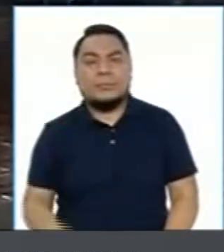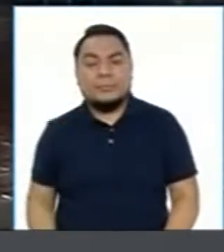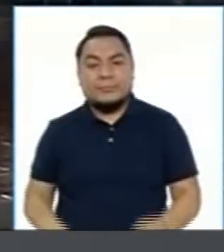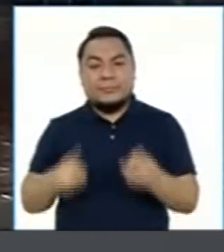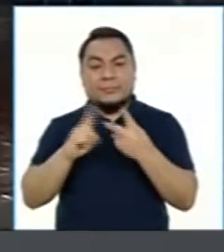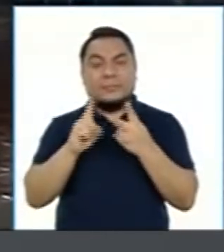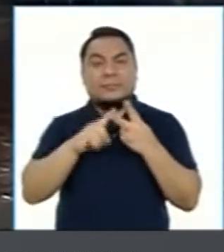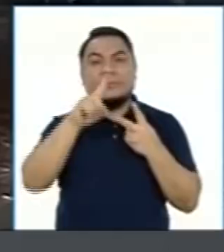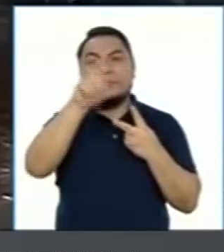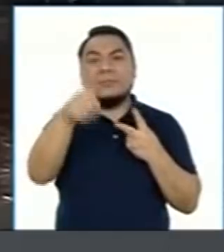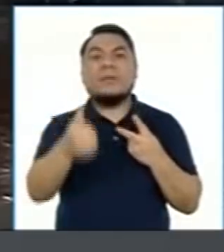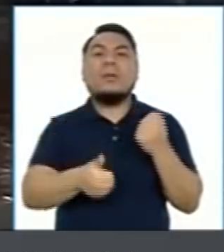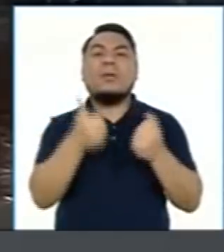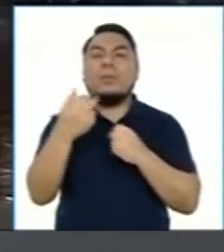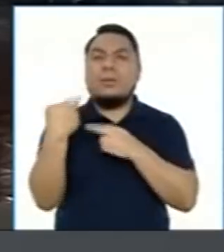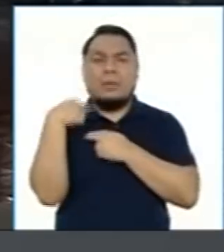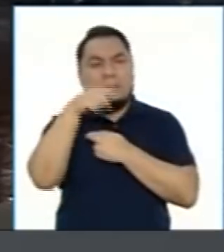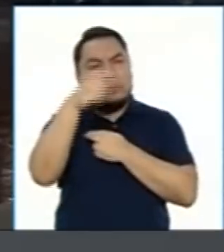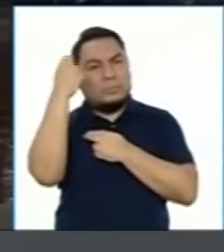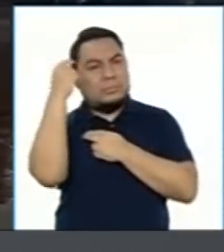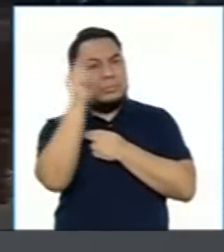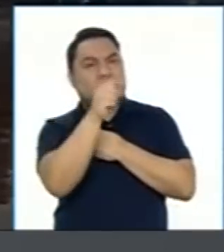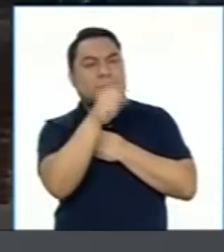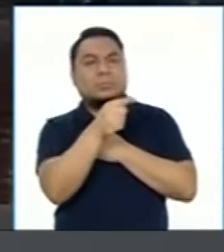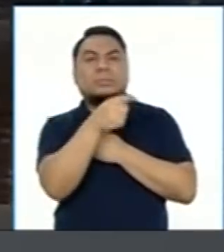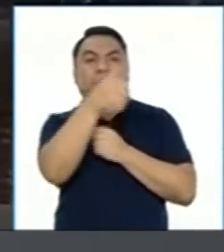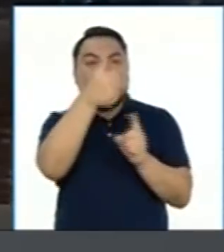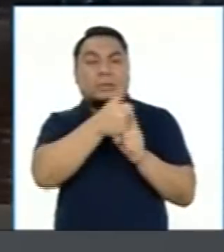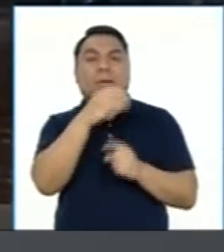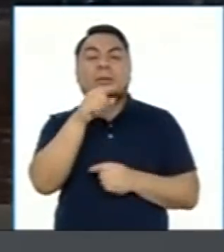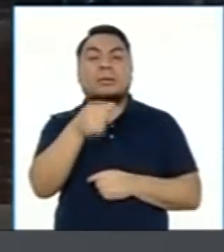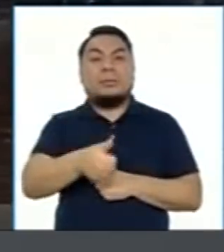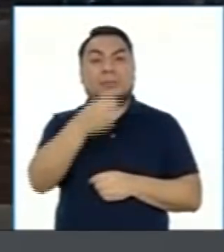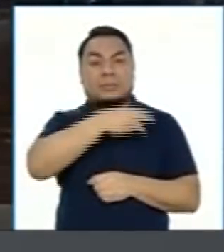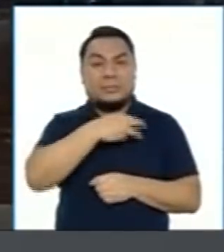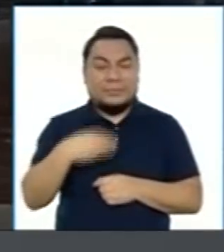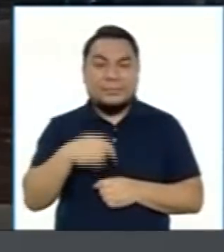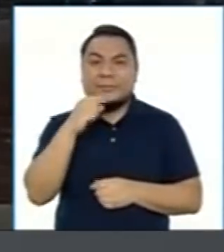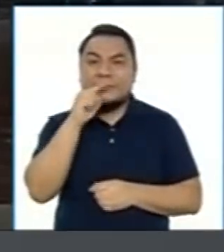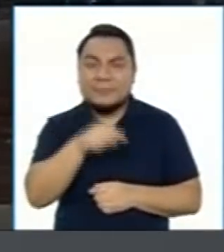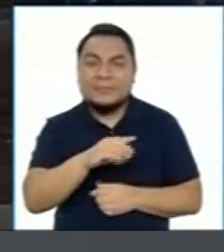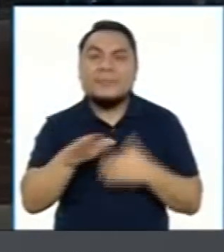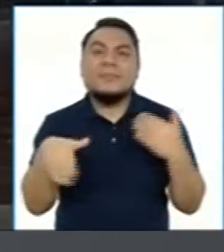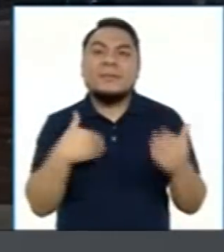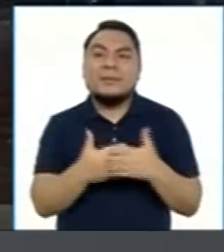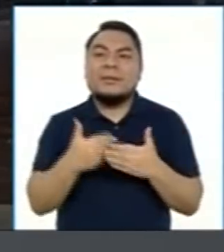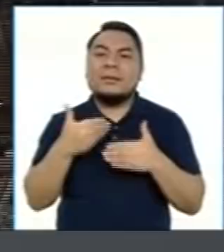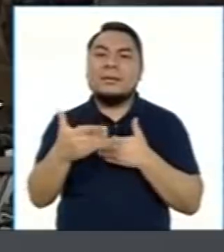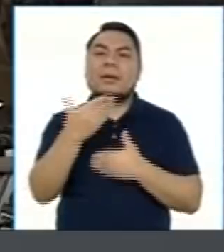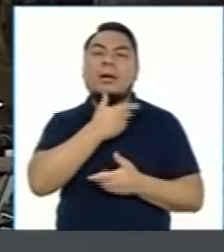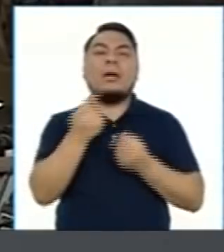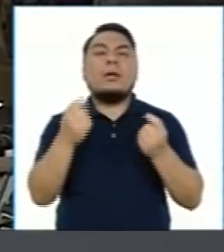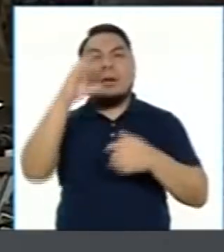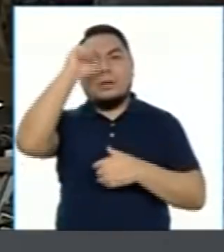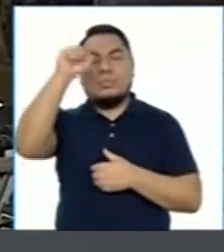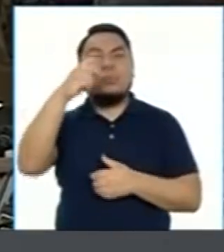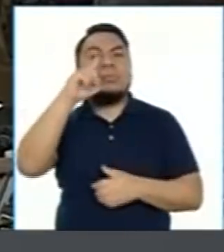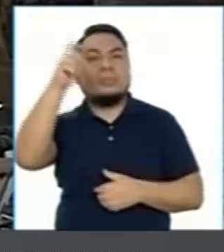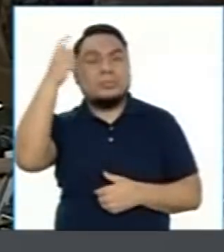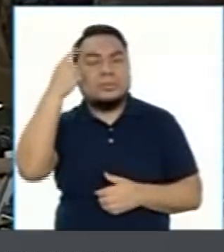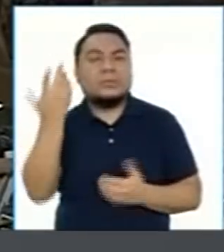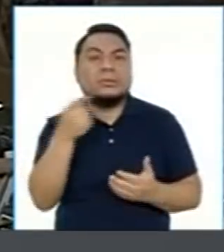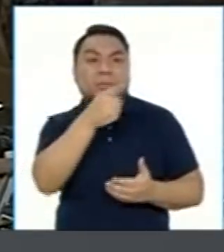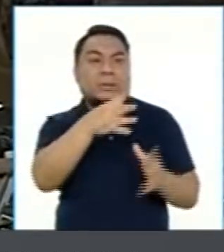¿Cuáles son los méritos que consideró teniendo en cuenta que usted se había abstenido de nombrar embajadores políticos